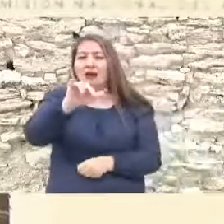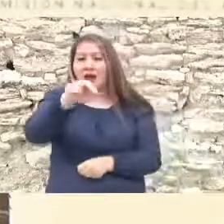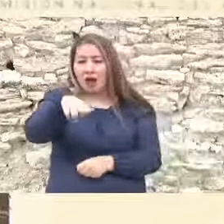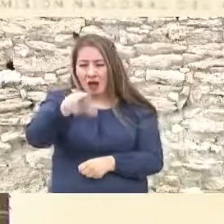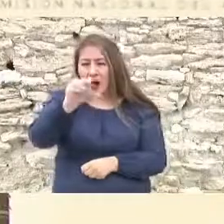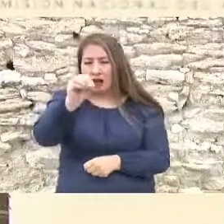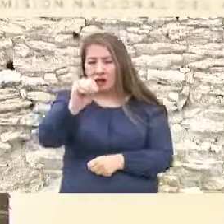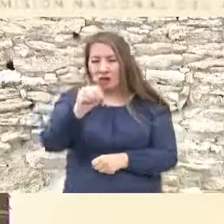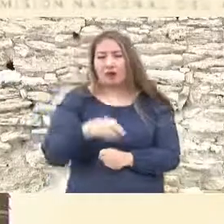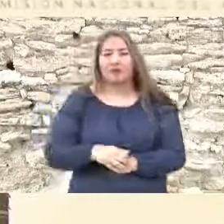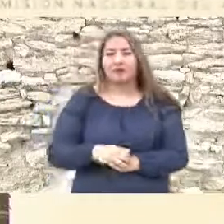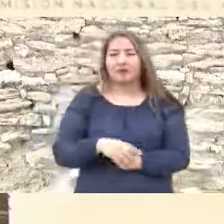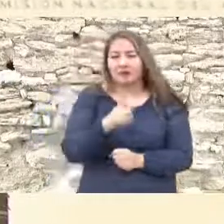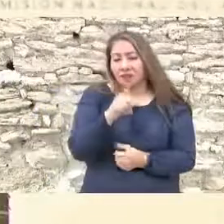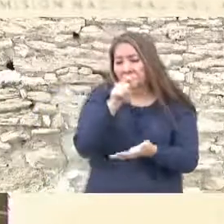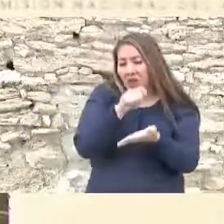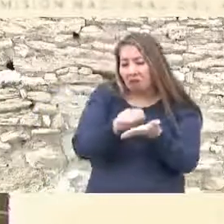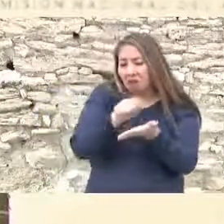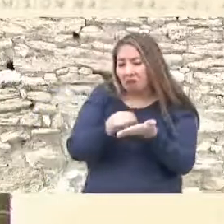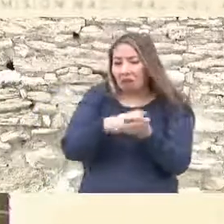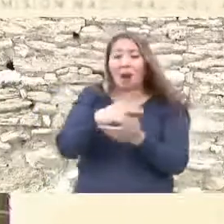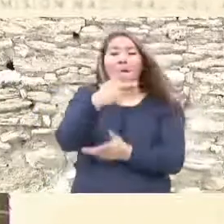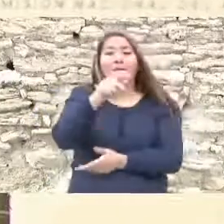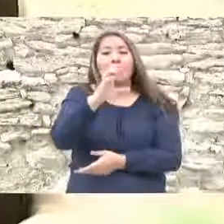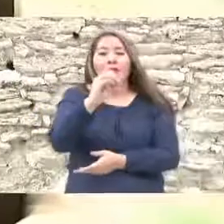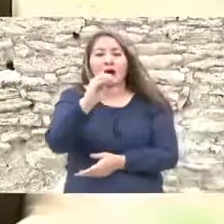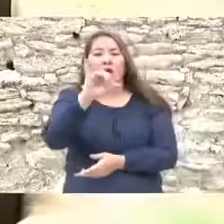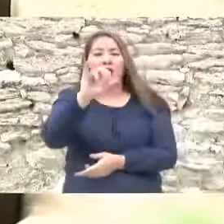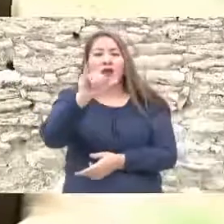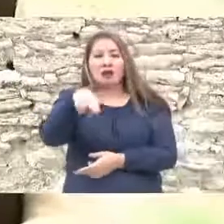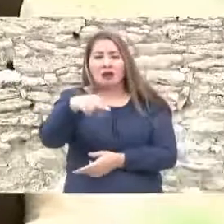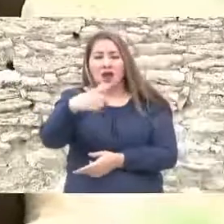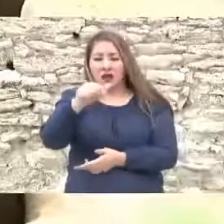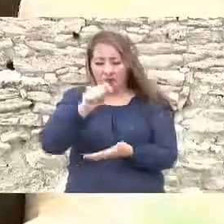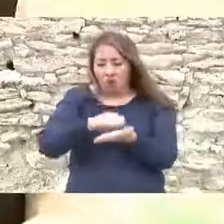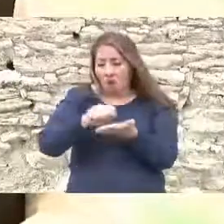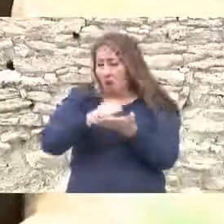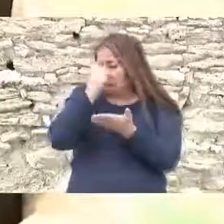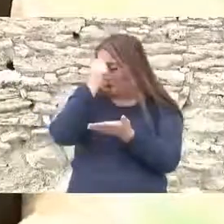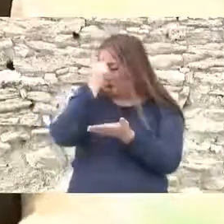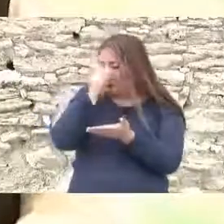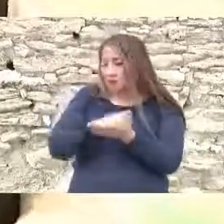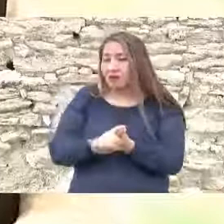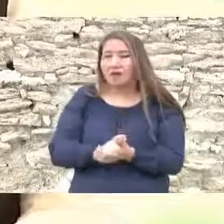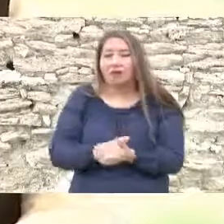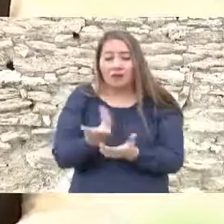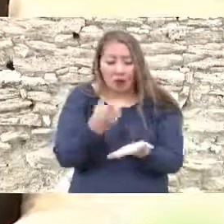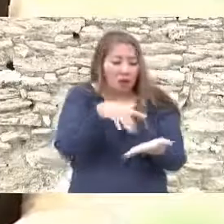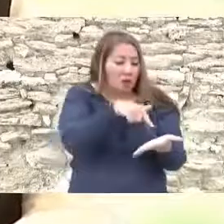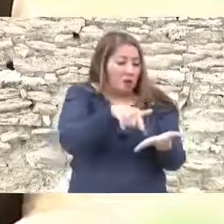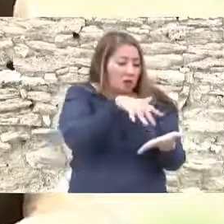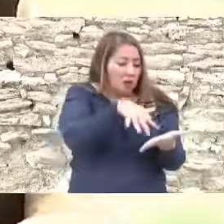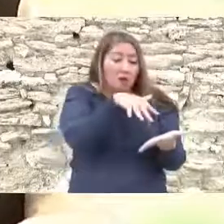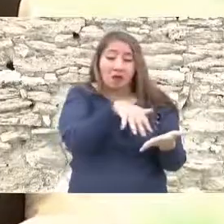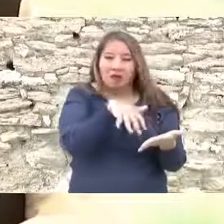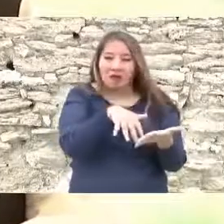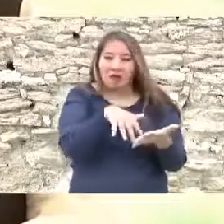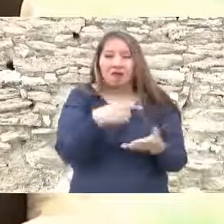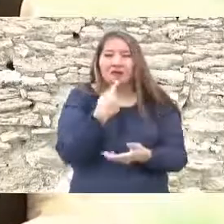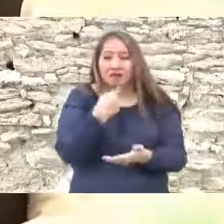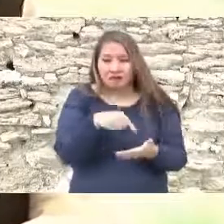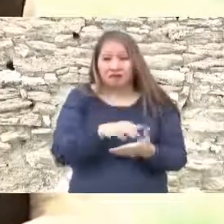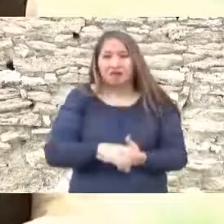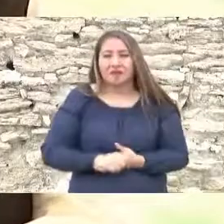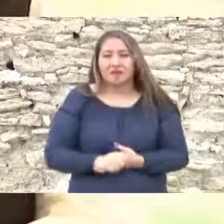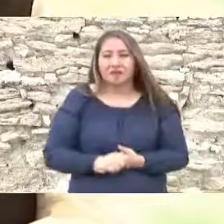Paco Ignacio Taibó en su libro, el general ese que también mencionó el gobernador. El general Orejón ese.